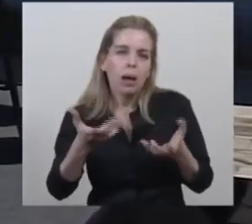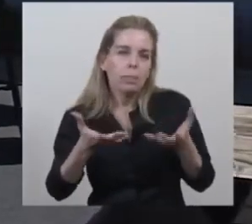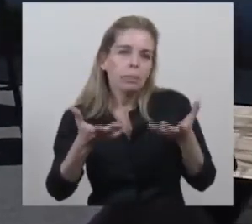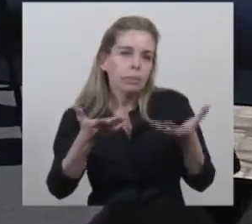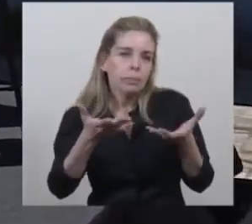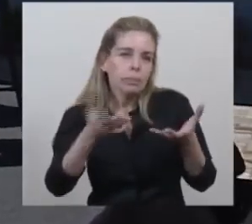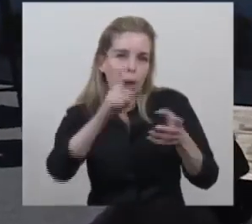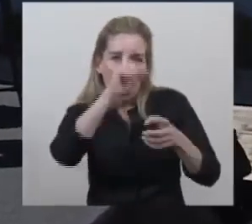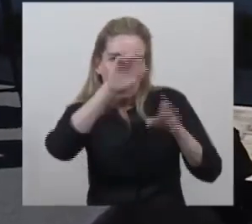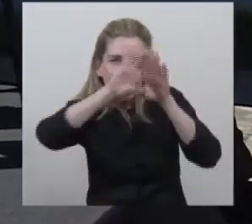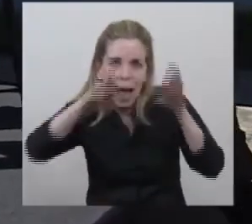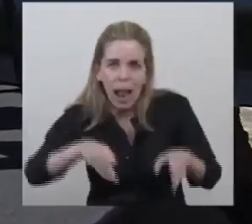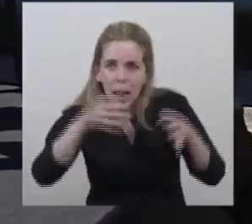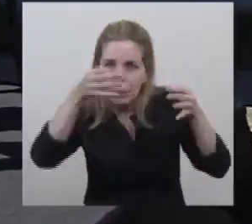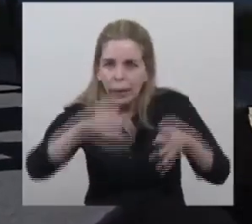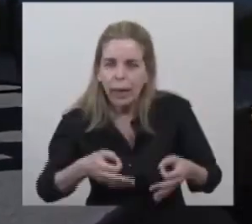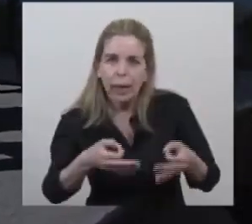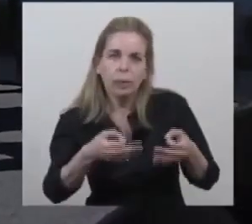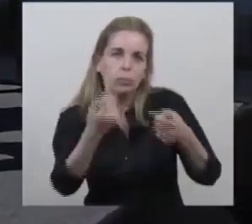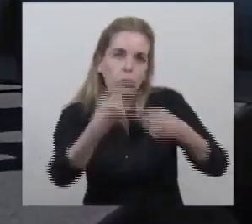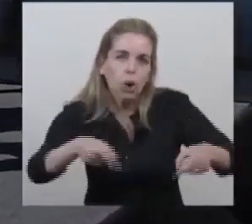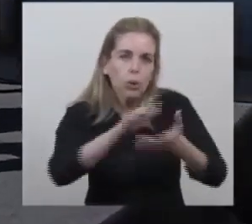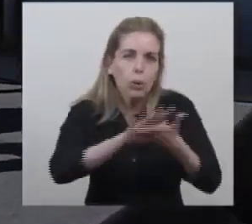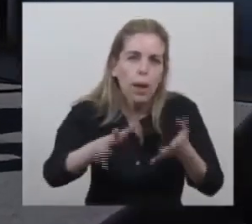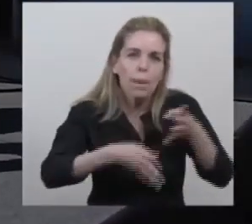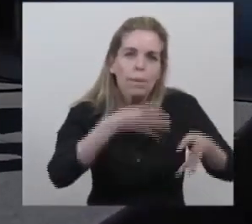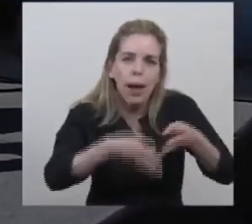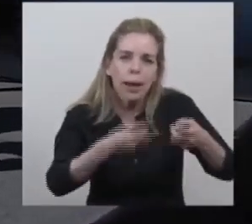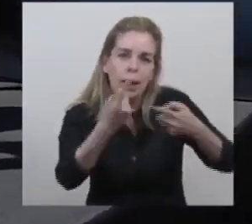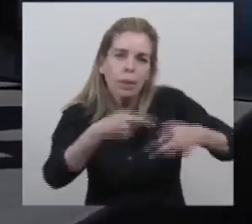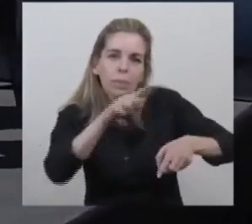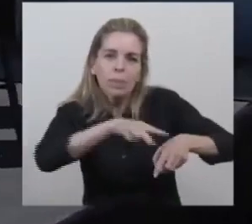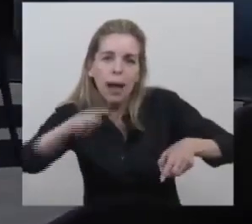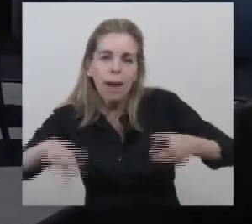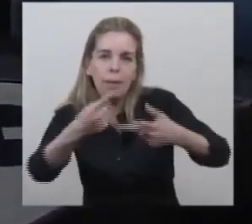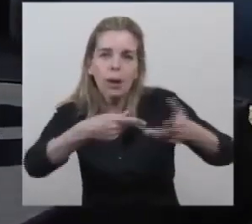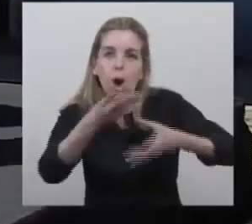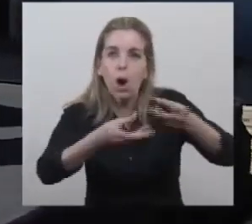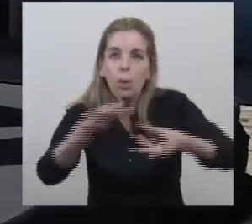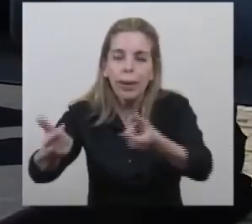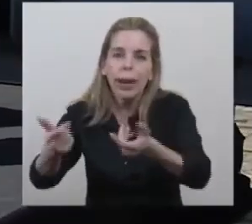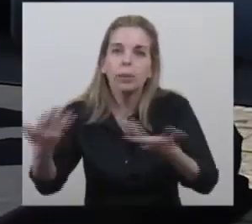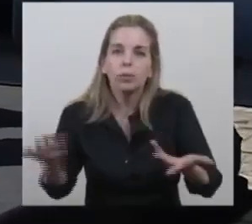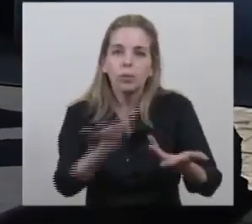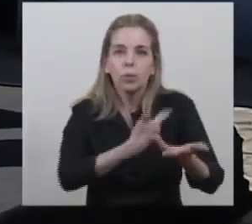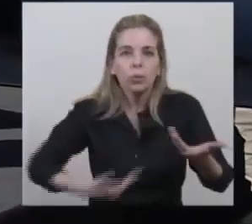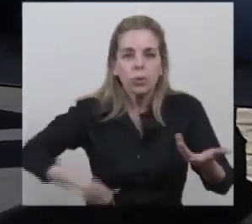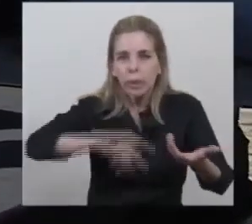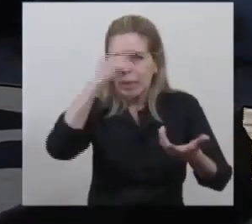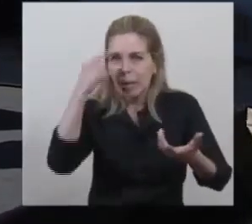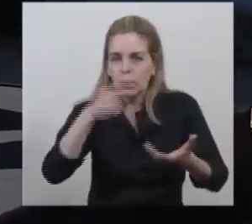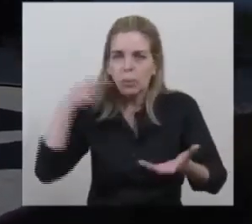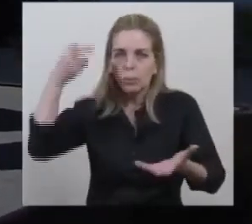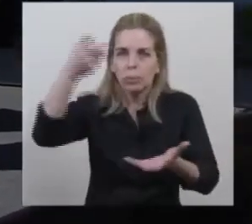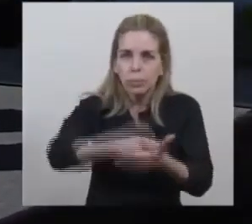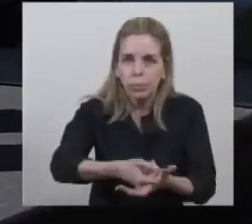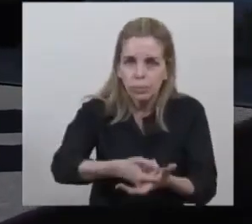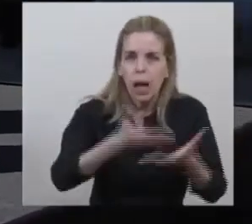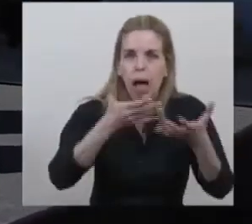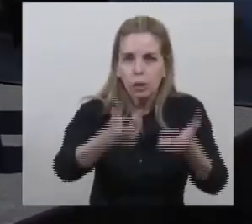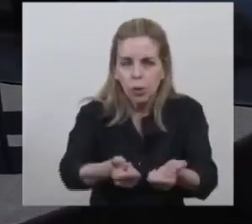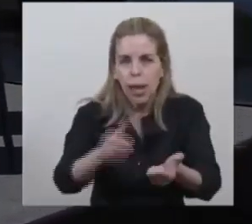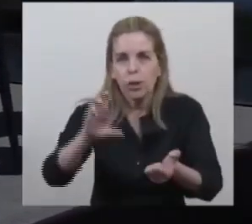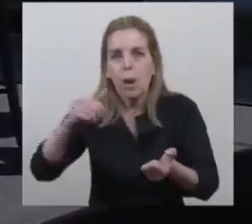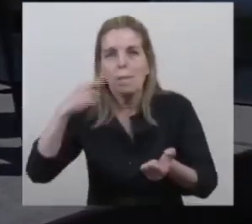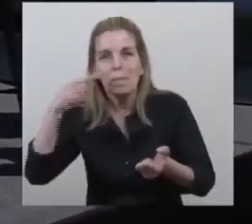obra civil, hacía falta reconstruirlo. Entonces, Nación poniendo la obra, PAMI,